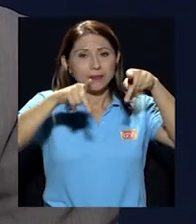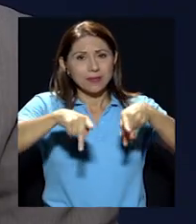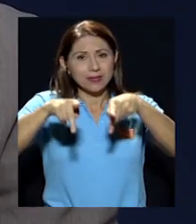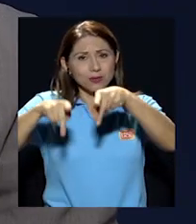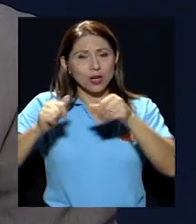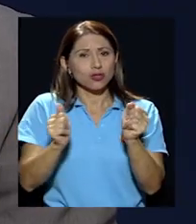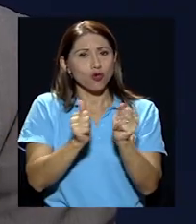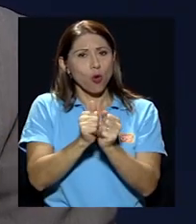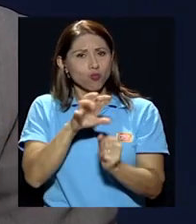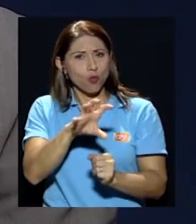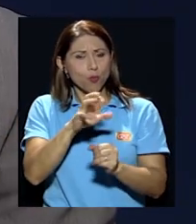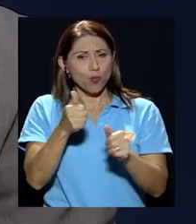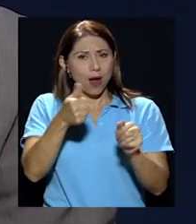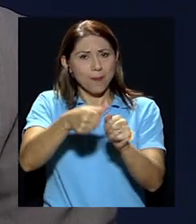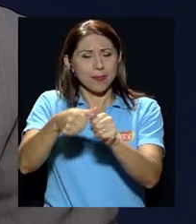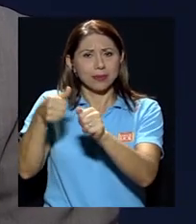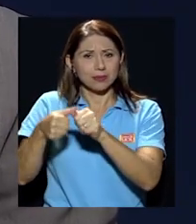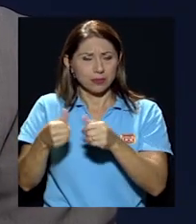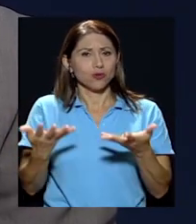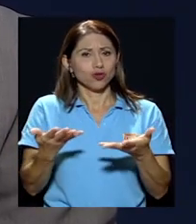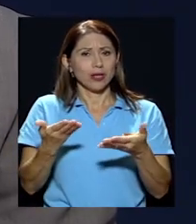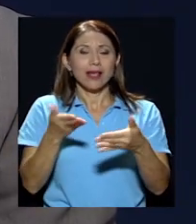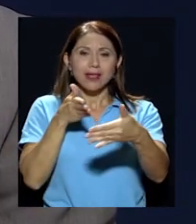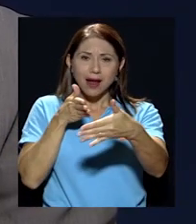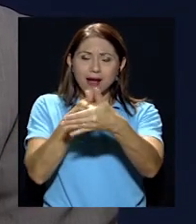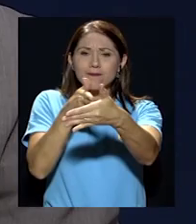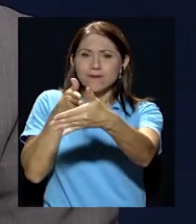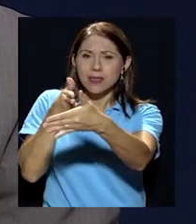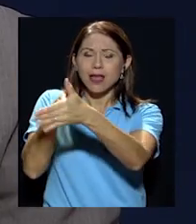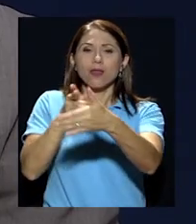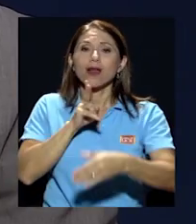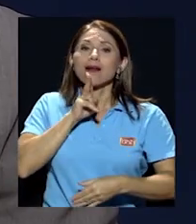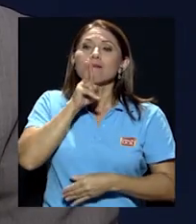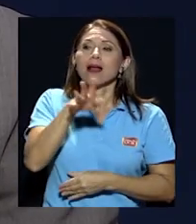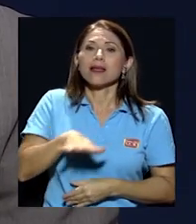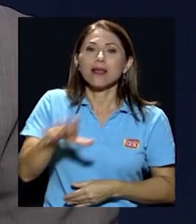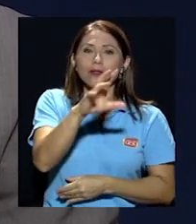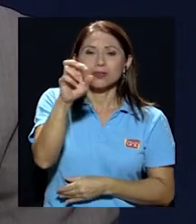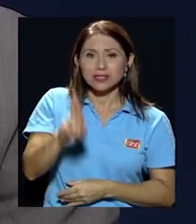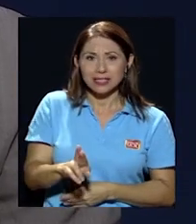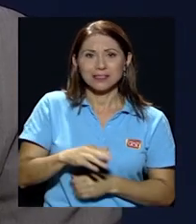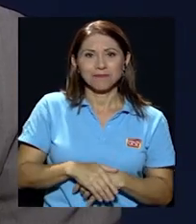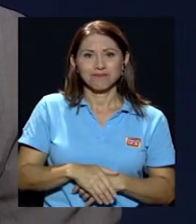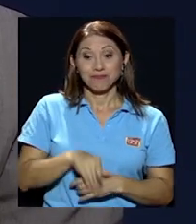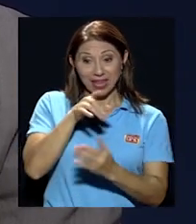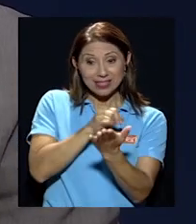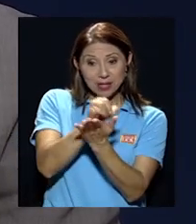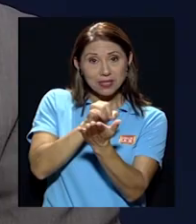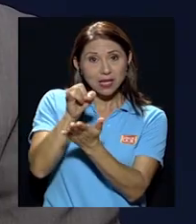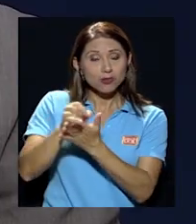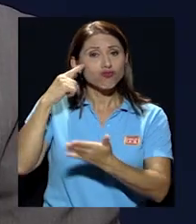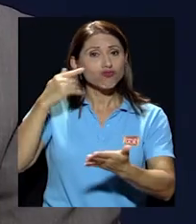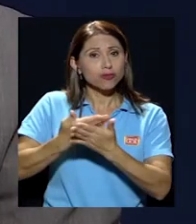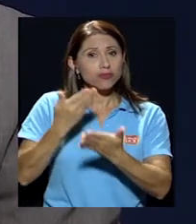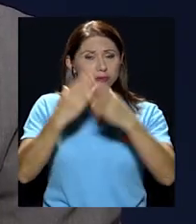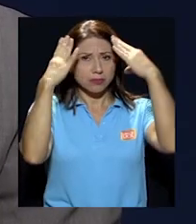que de algún modo han afectado la realidad costarricense. Y a propósito de eso, esta investigación hace constar datos